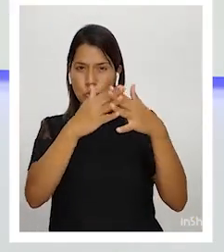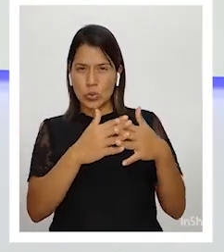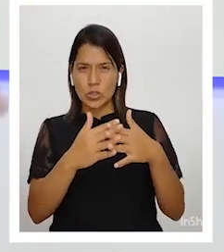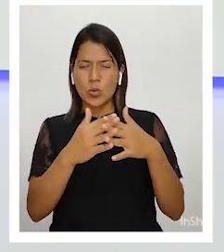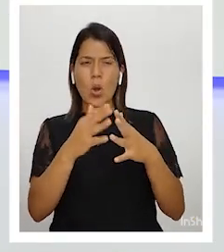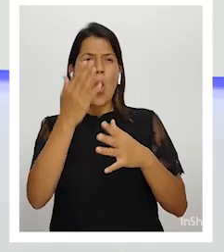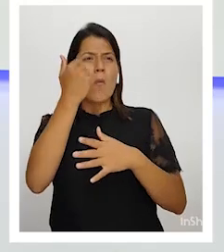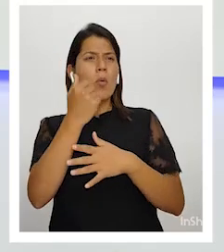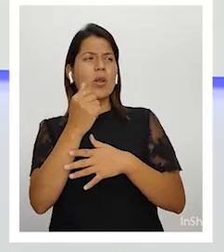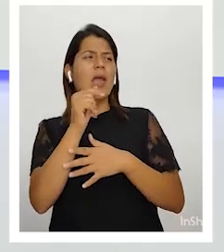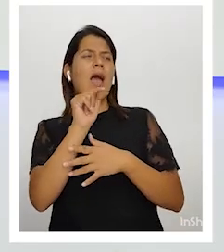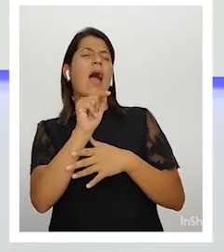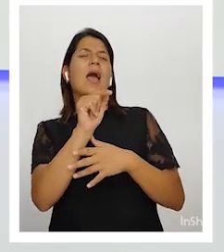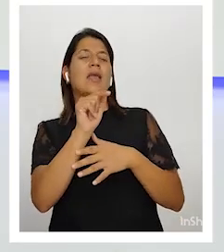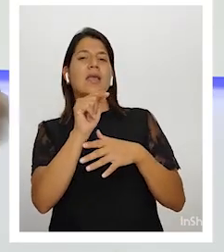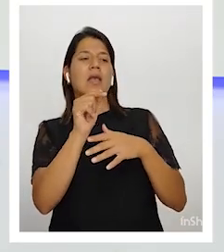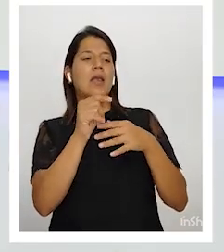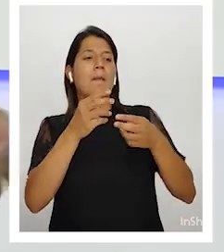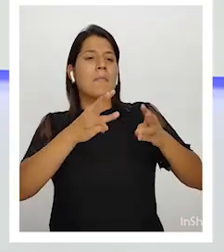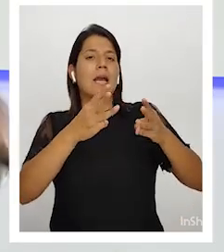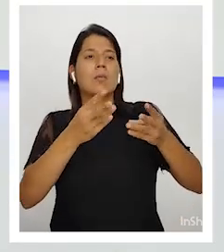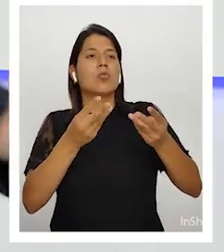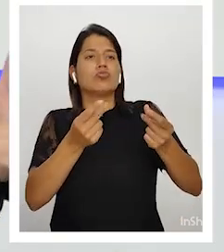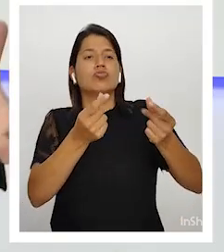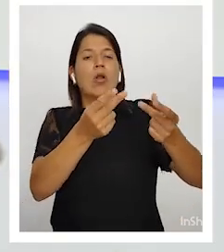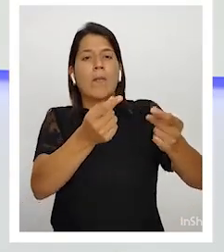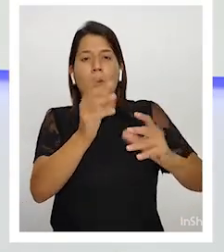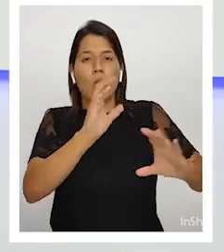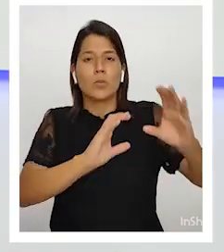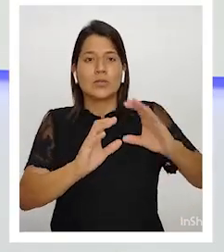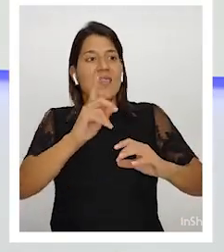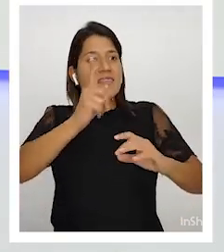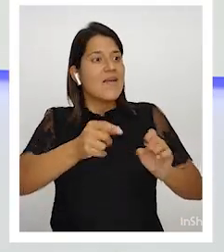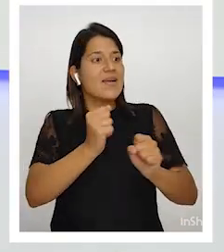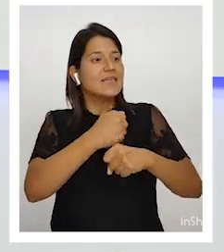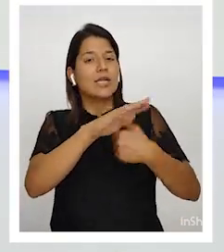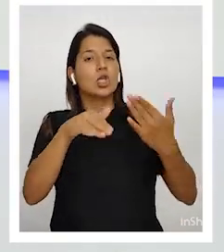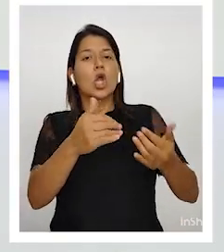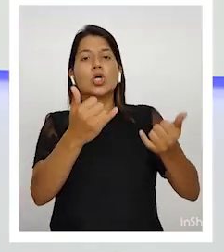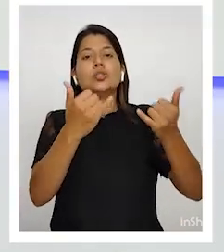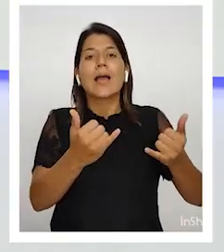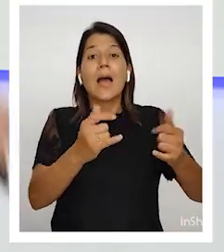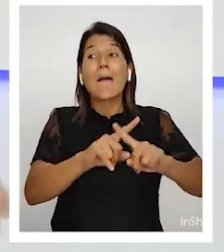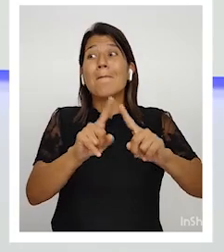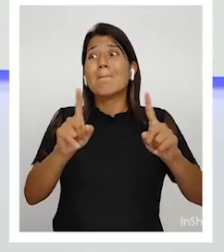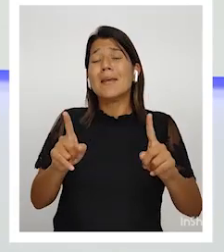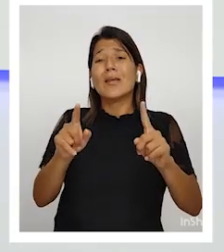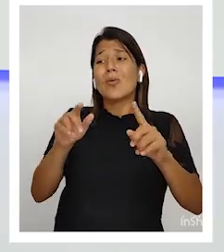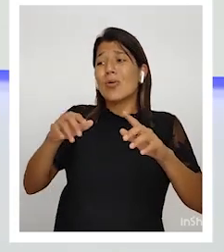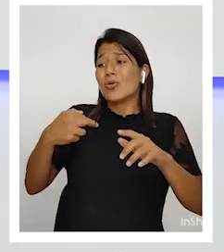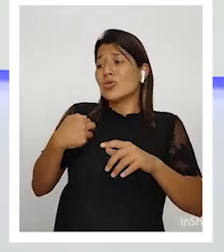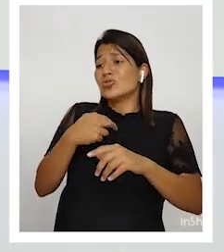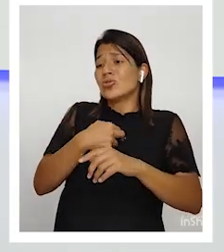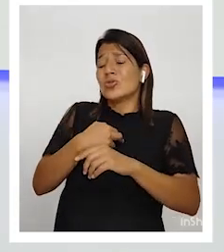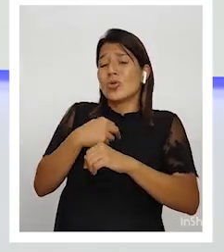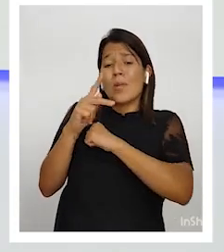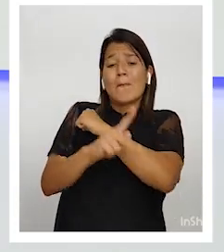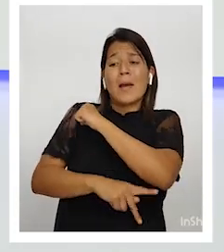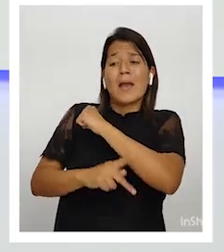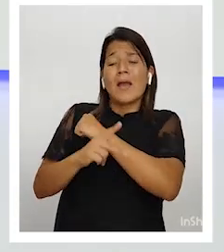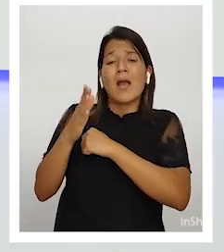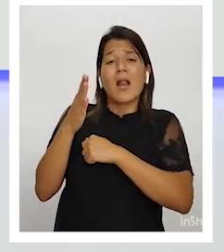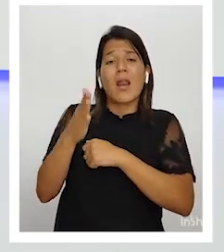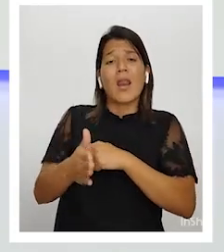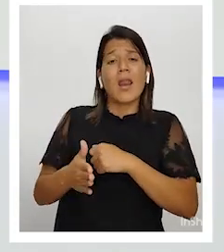es meramente comercial, de que las cosas tienen que hacerse ya. Y nosotros somos países lentos para proceder, para